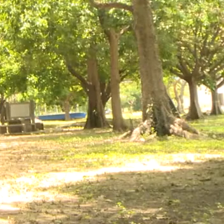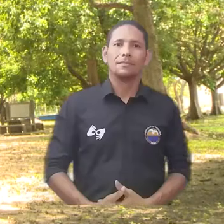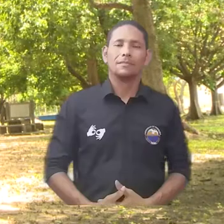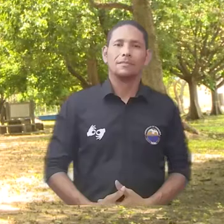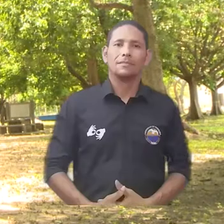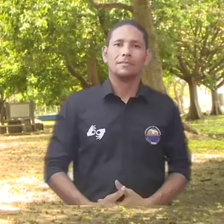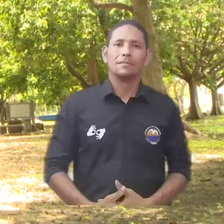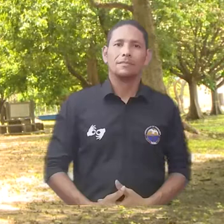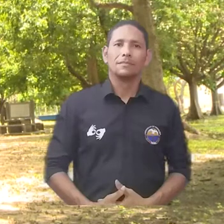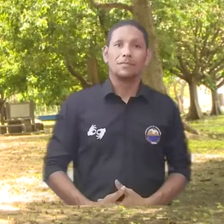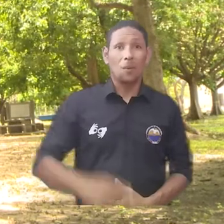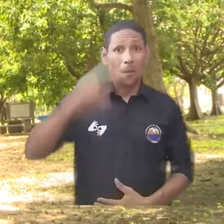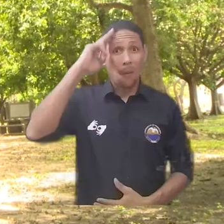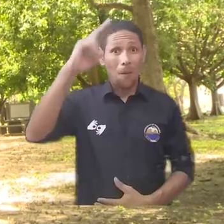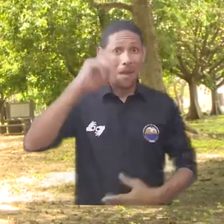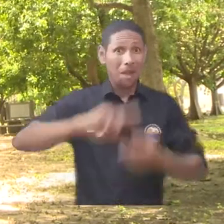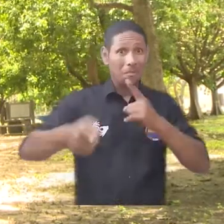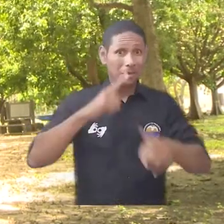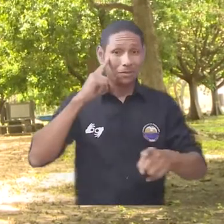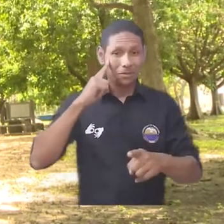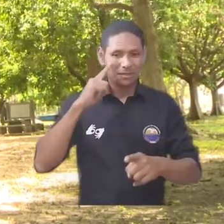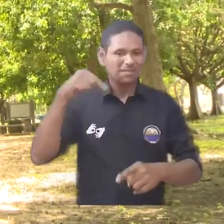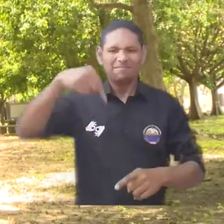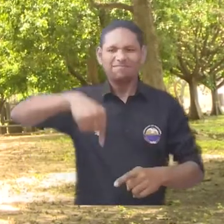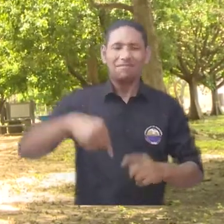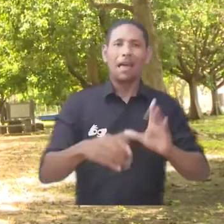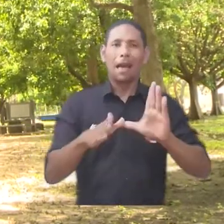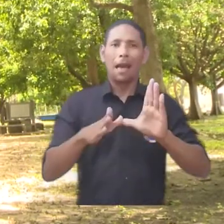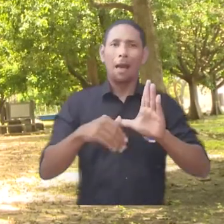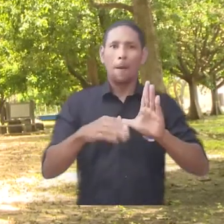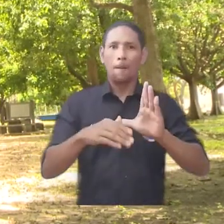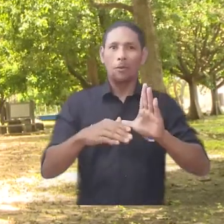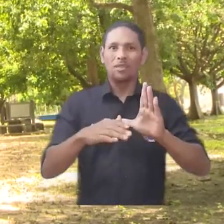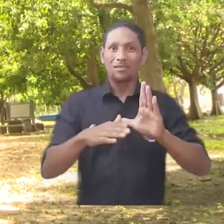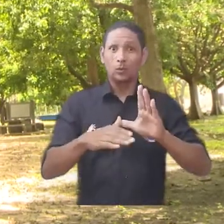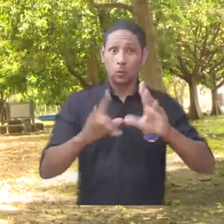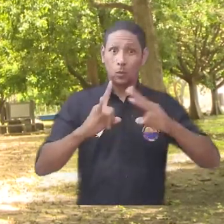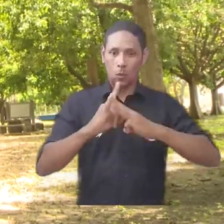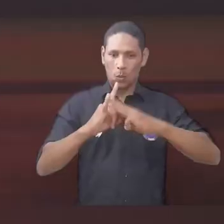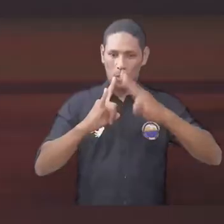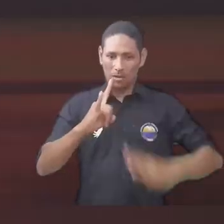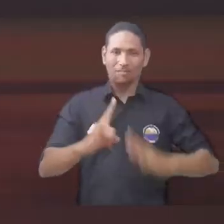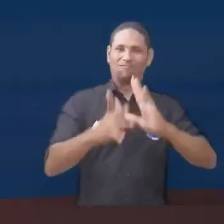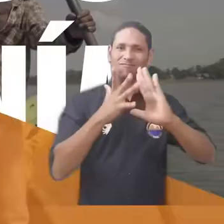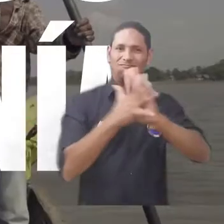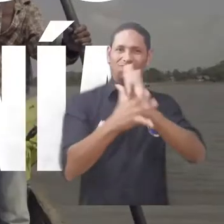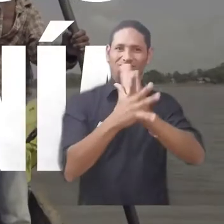¿Qué tal amigos? Sean todos bienvenidos al Campus TV, programa institucional de la Universidad del Magdalena.